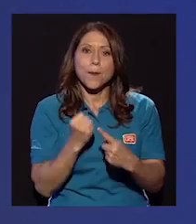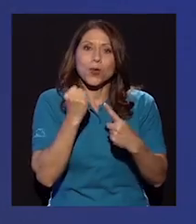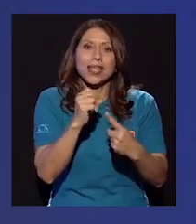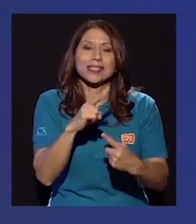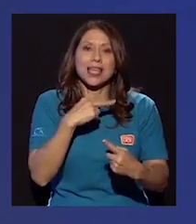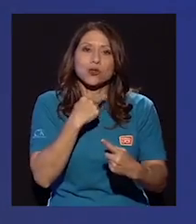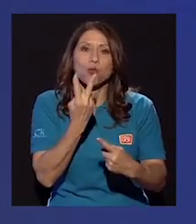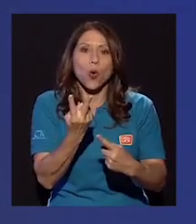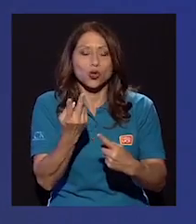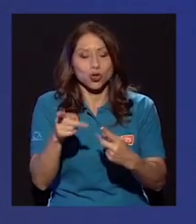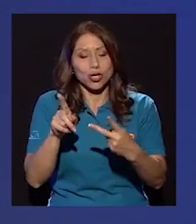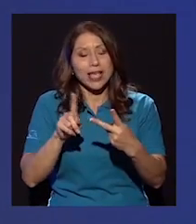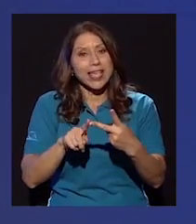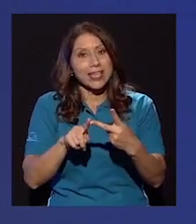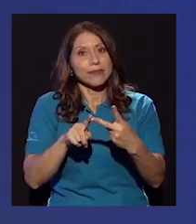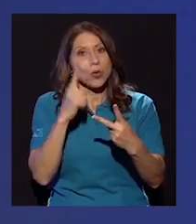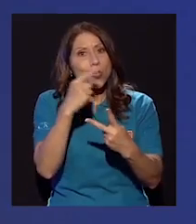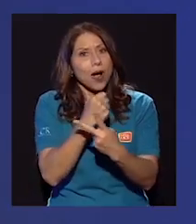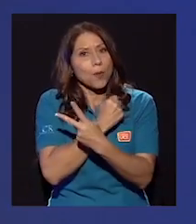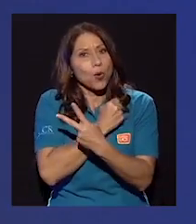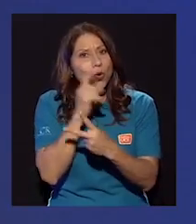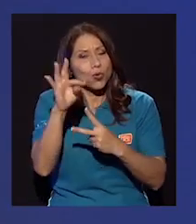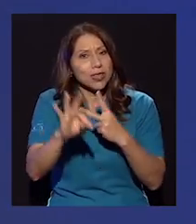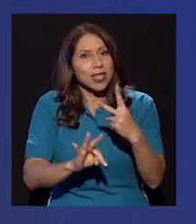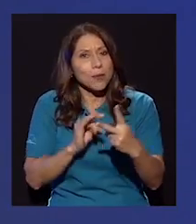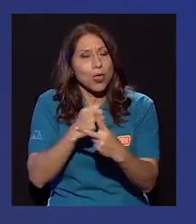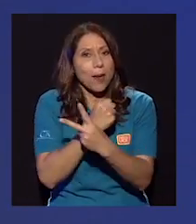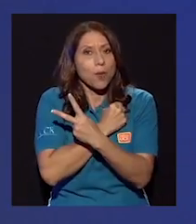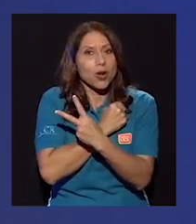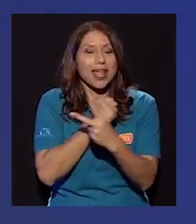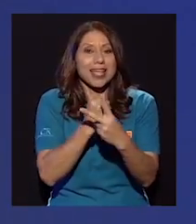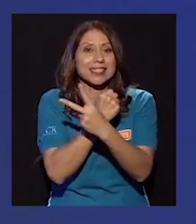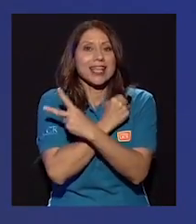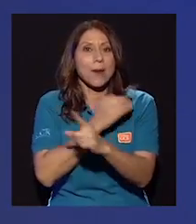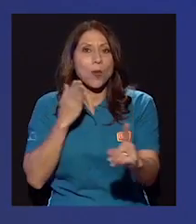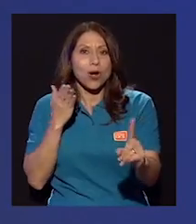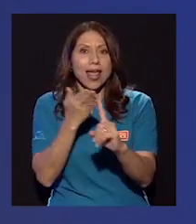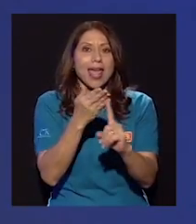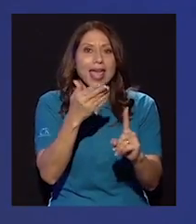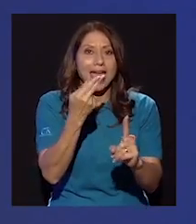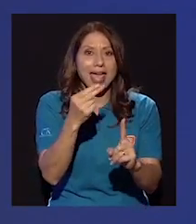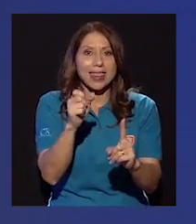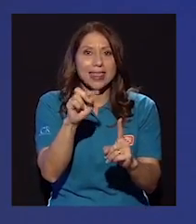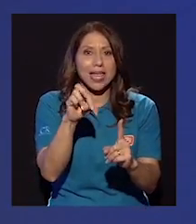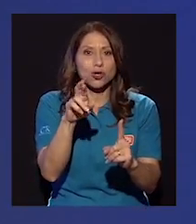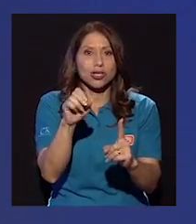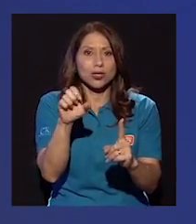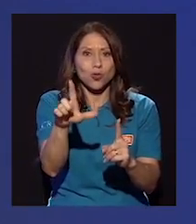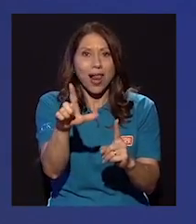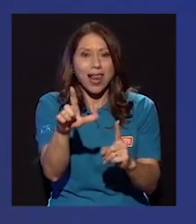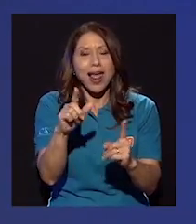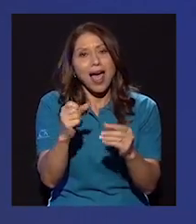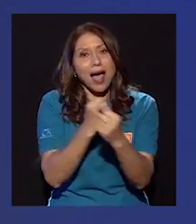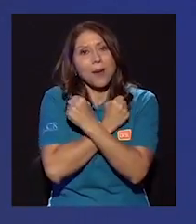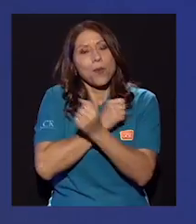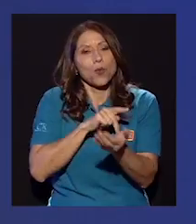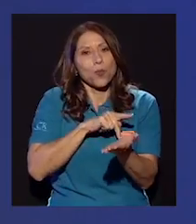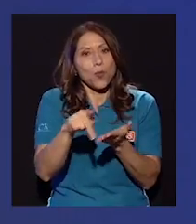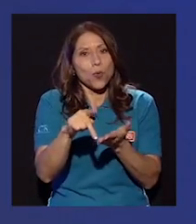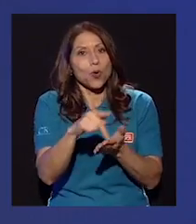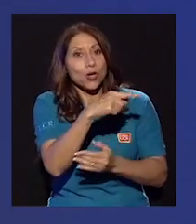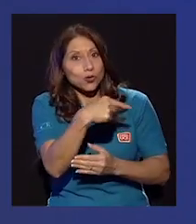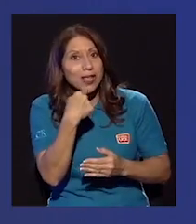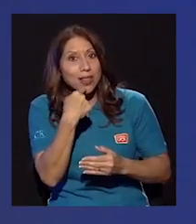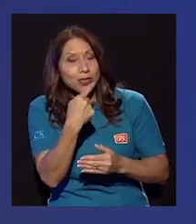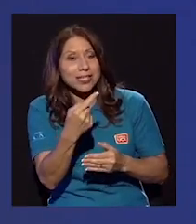y paralelamente a eso, un amor, un tipo de amor, que es el amor heterosexual, que se le llama amor puro, y que usted lo interpreta desde ese amor tradicional, que usted hace llamar en